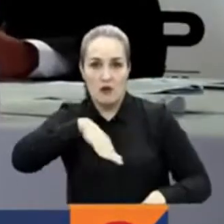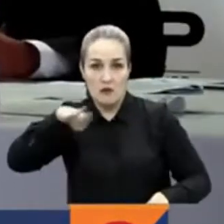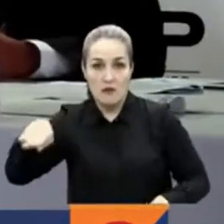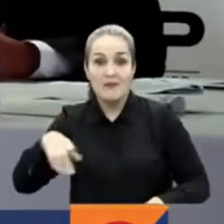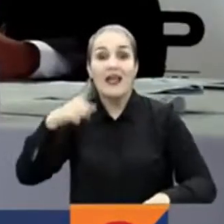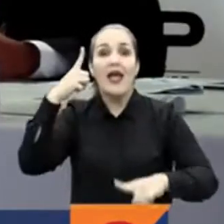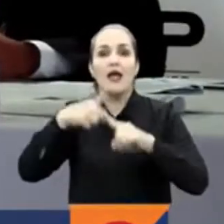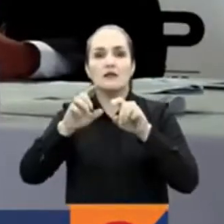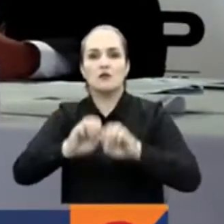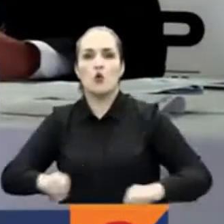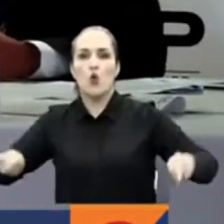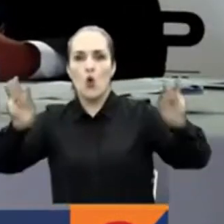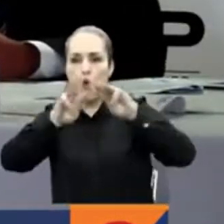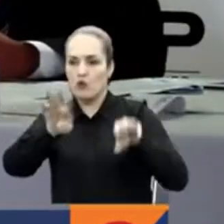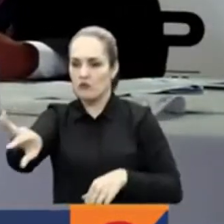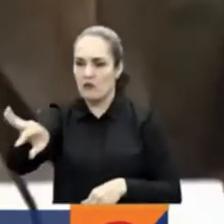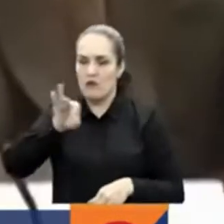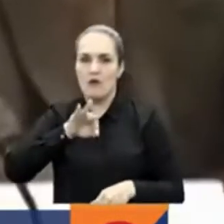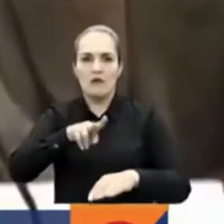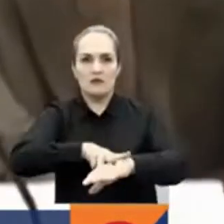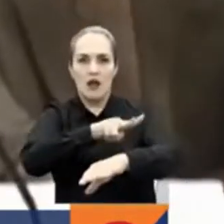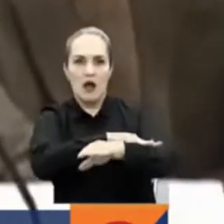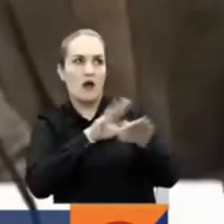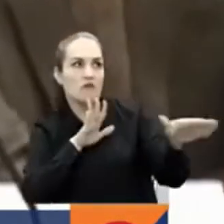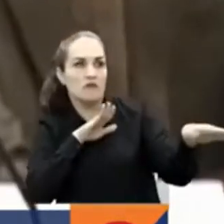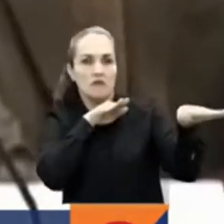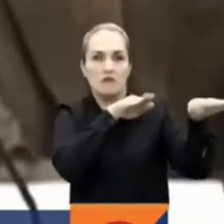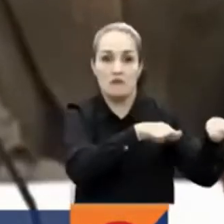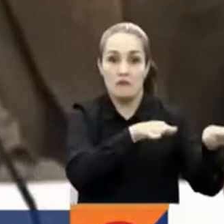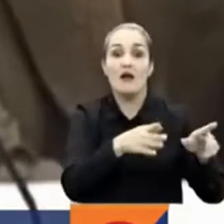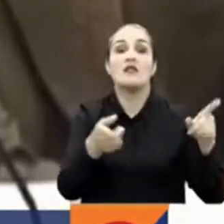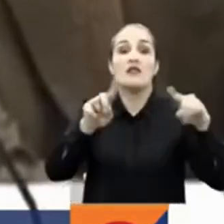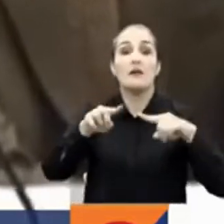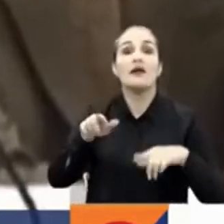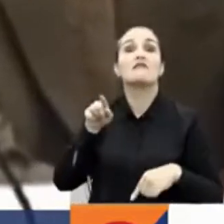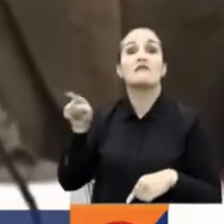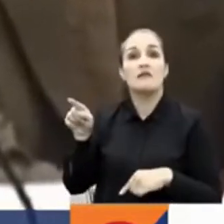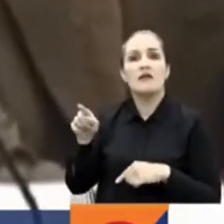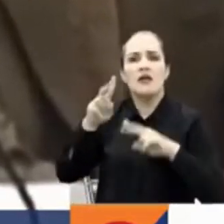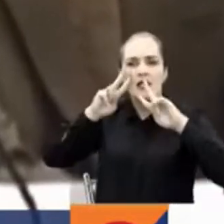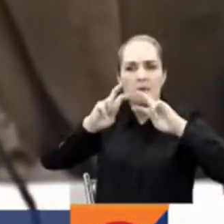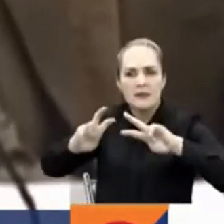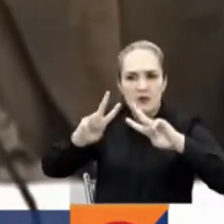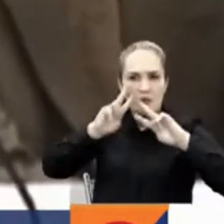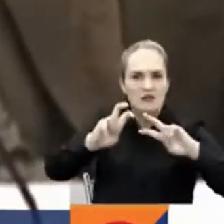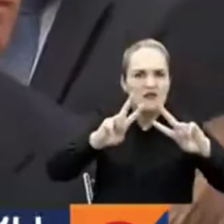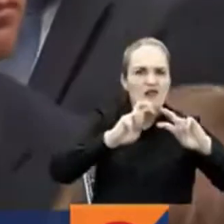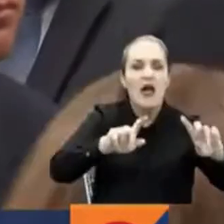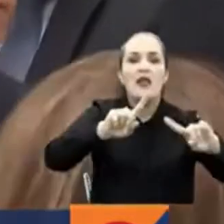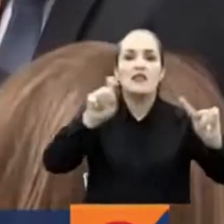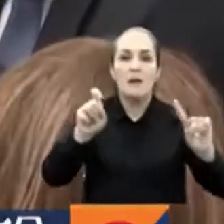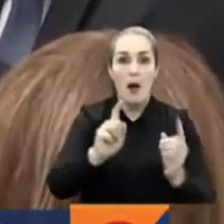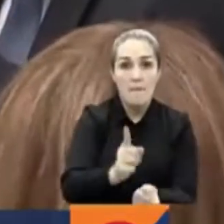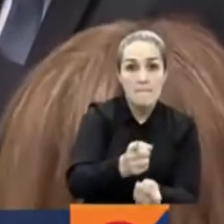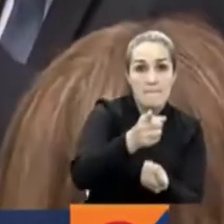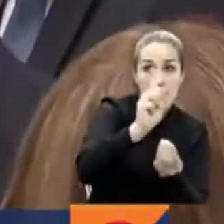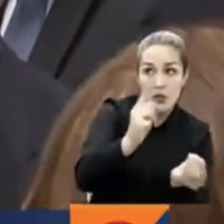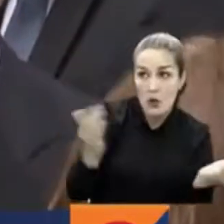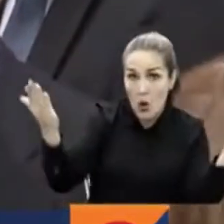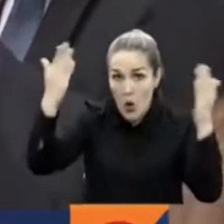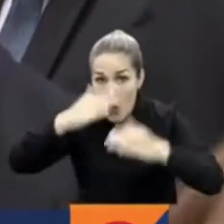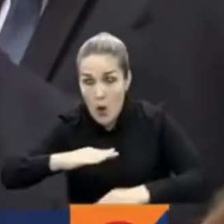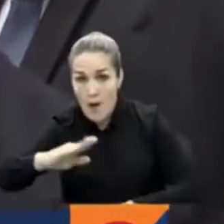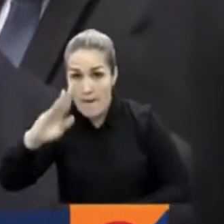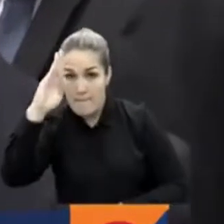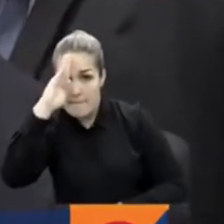Naciones Unidas y como recuerda el presidente electo Gustavo Petro fue el hombre clave en las investigaciones por la parapolítica en la época en la que fue